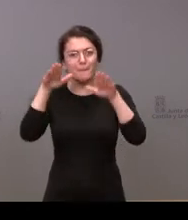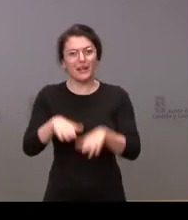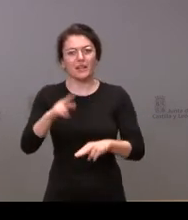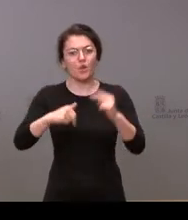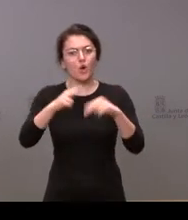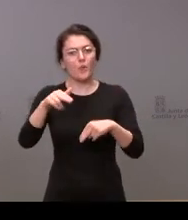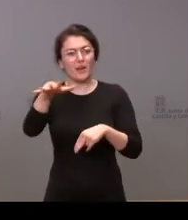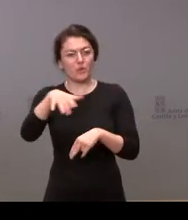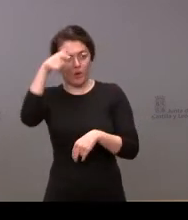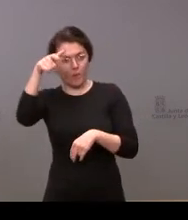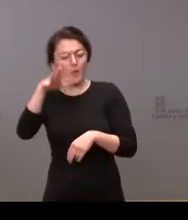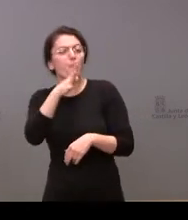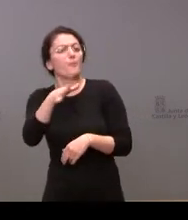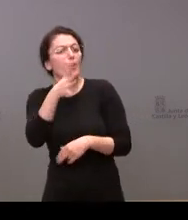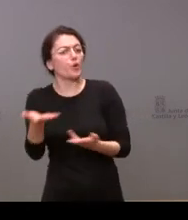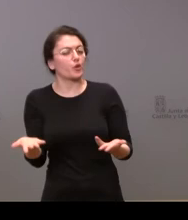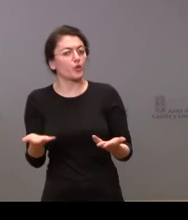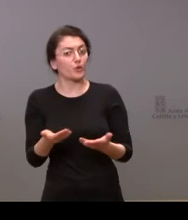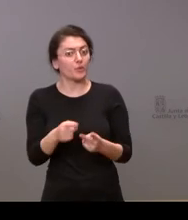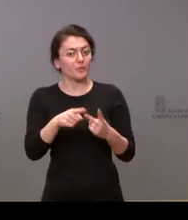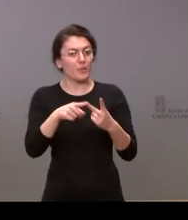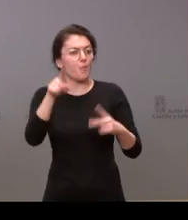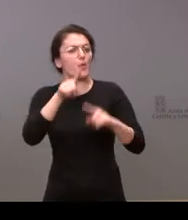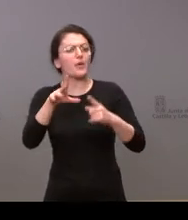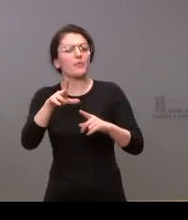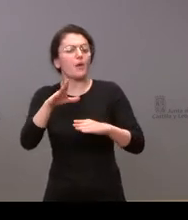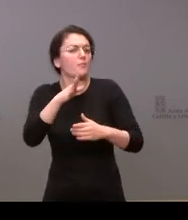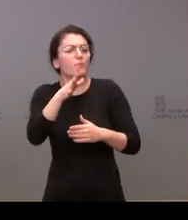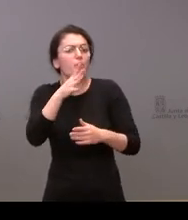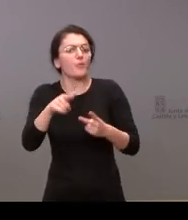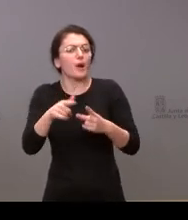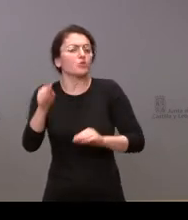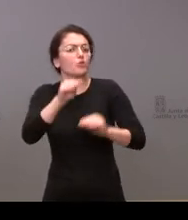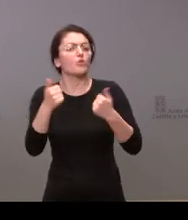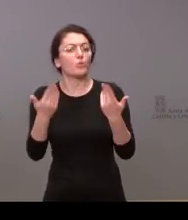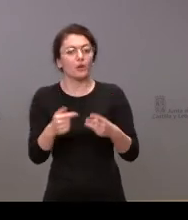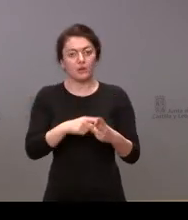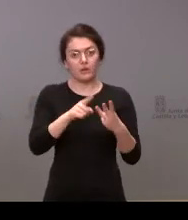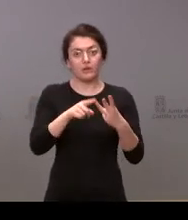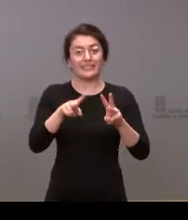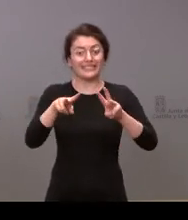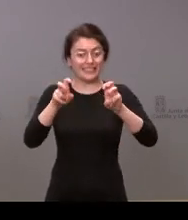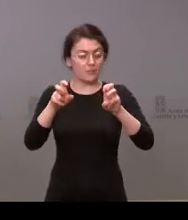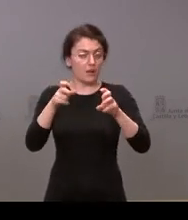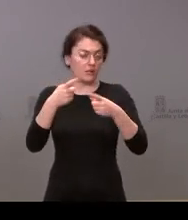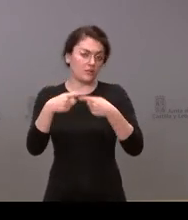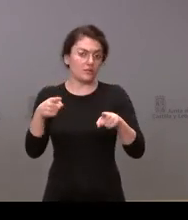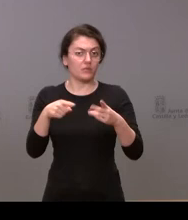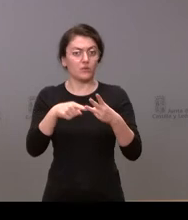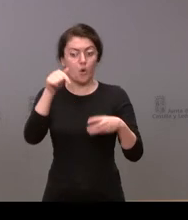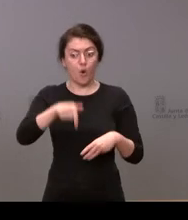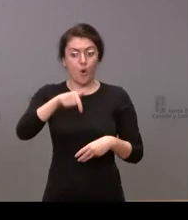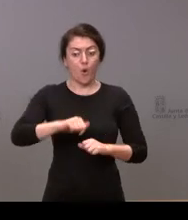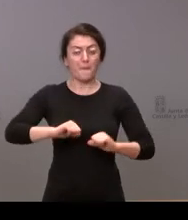obras y cuál va a ser la solución que se dé y ya cambiando de tema quería preguntarle porque hoy se han iniciado las